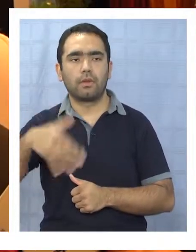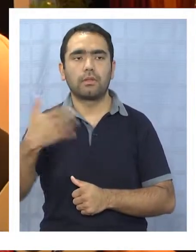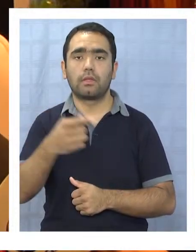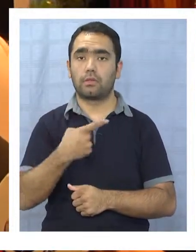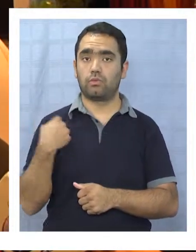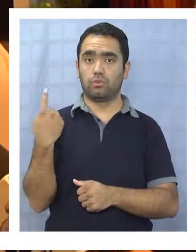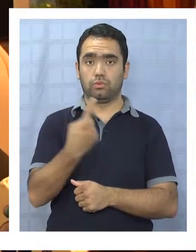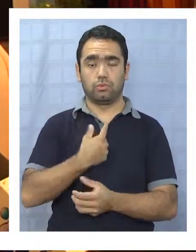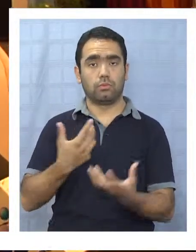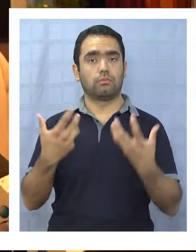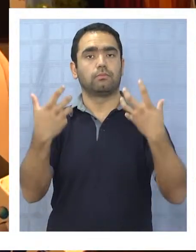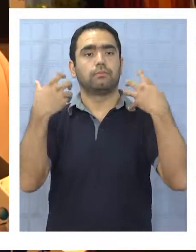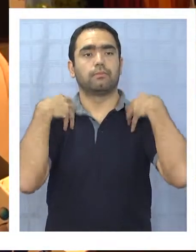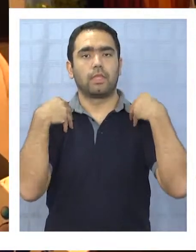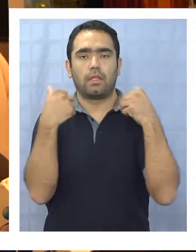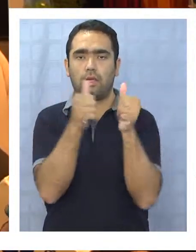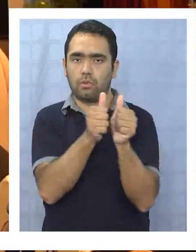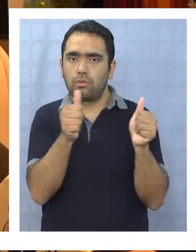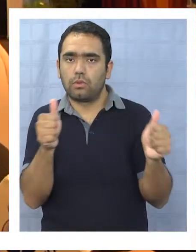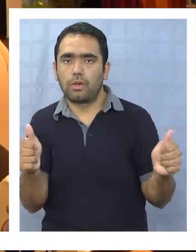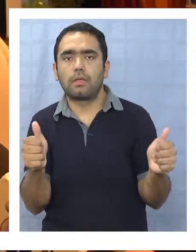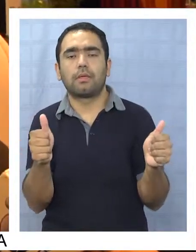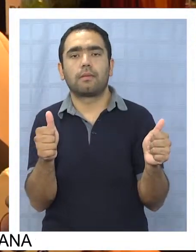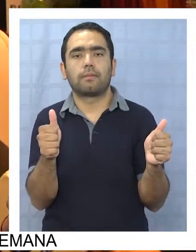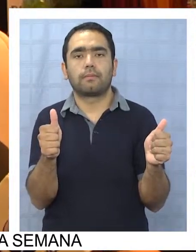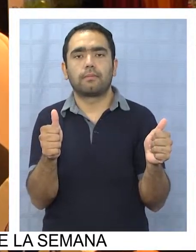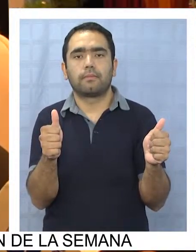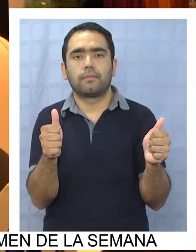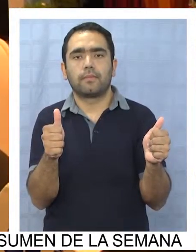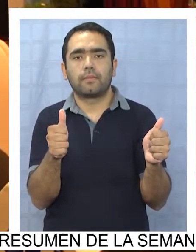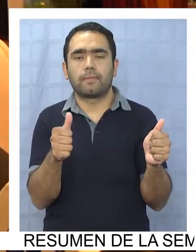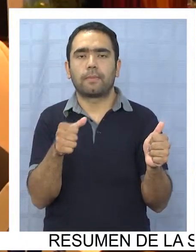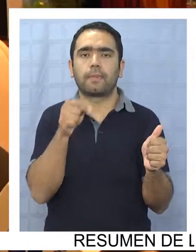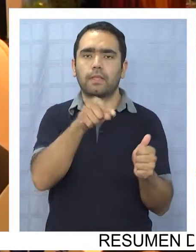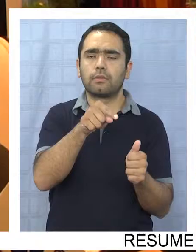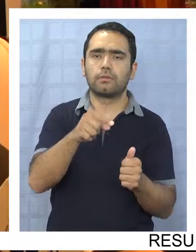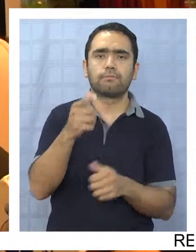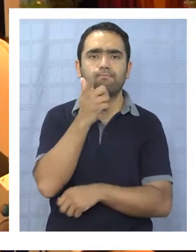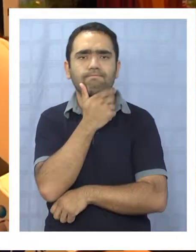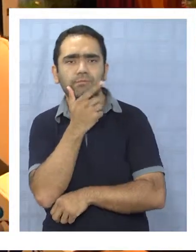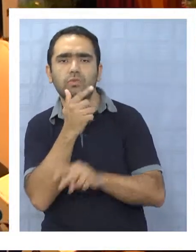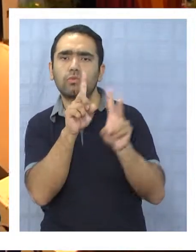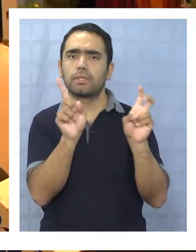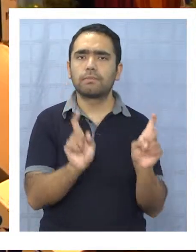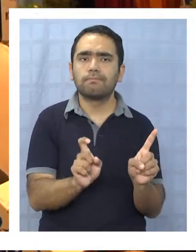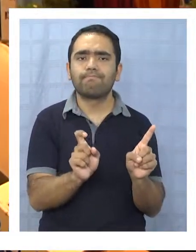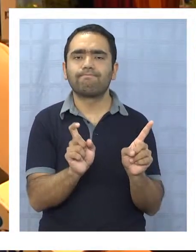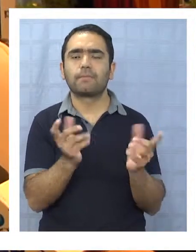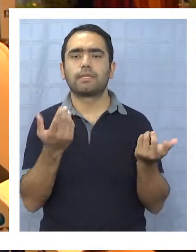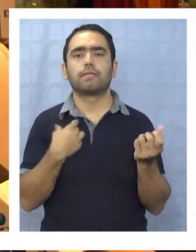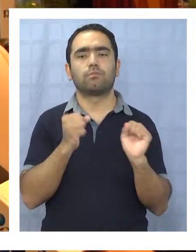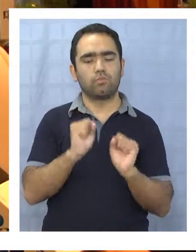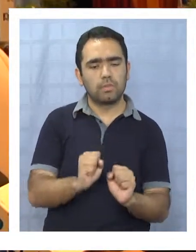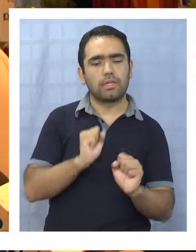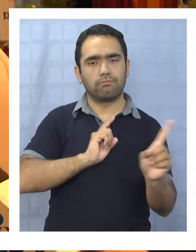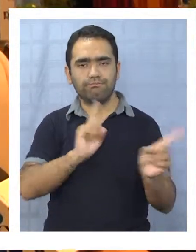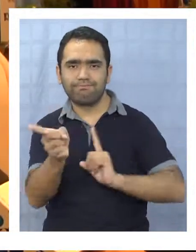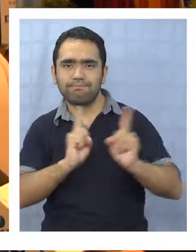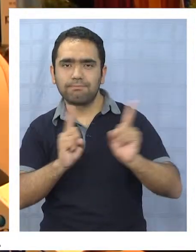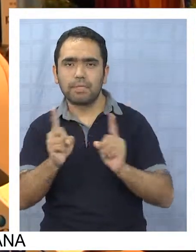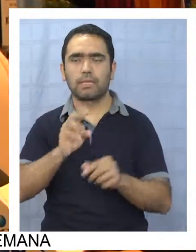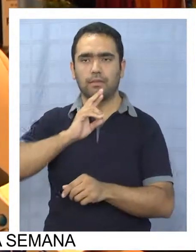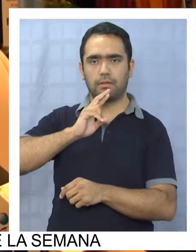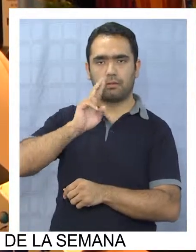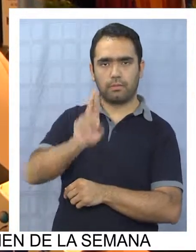desafío y idea importante. Y nuestro compromiso como autoridades de salud es recoger aquellas inquietudes y